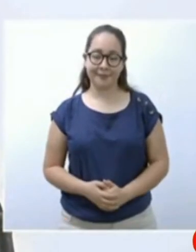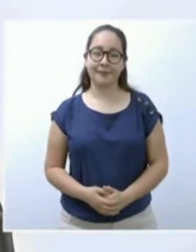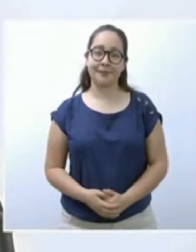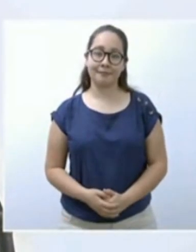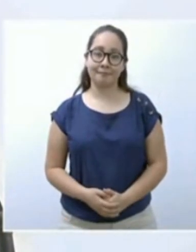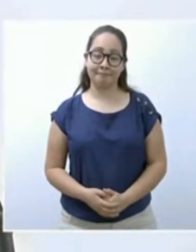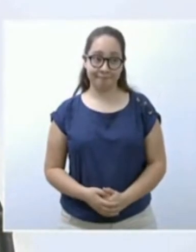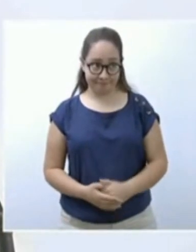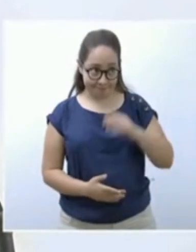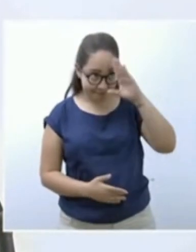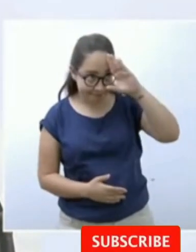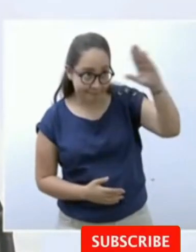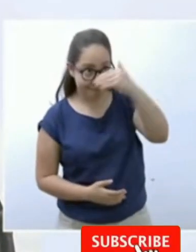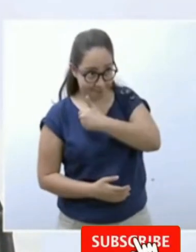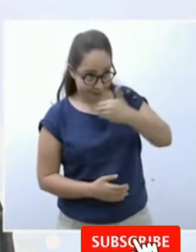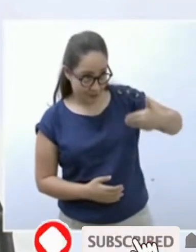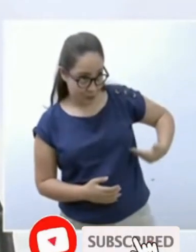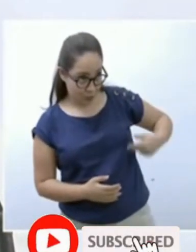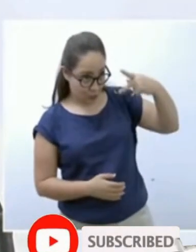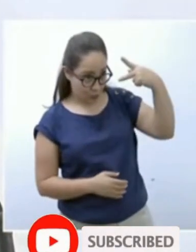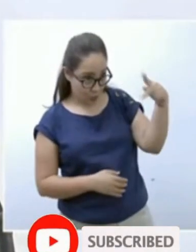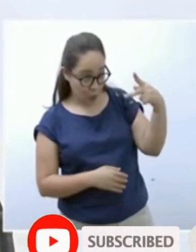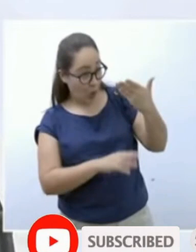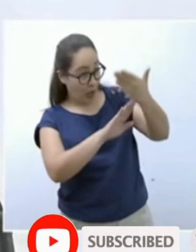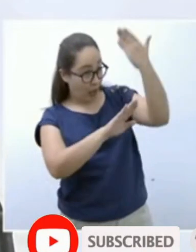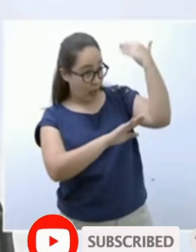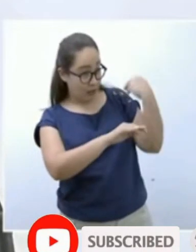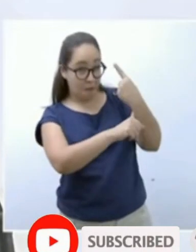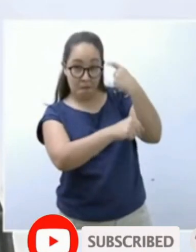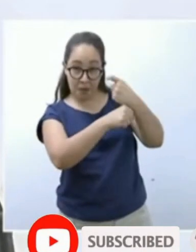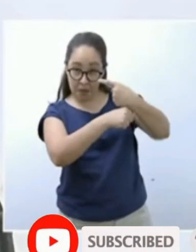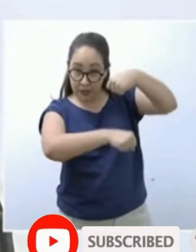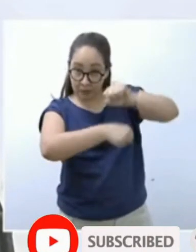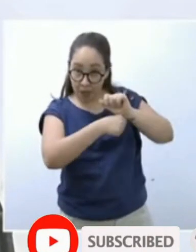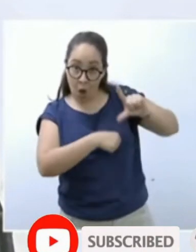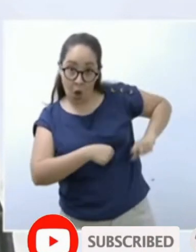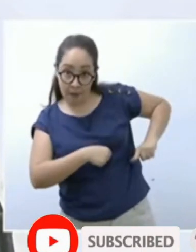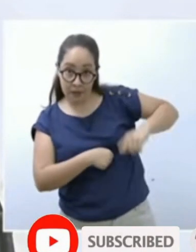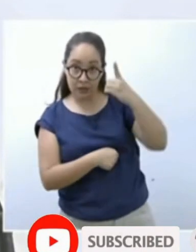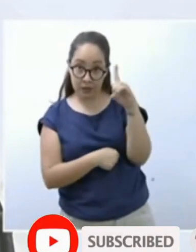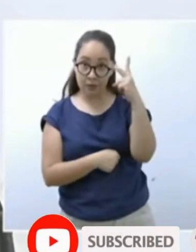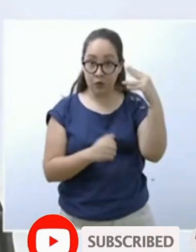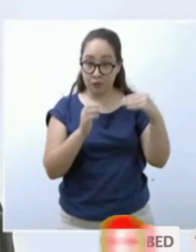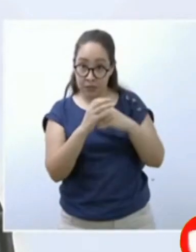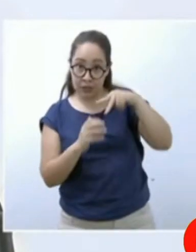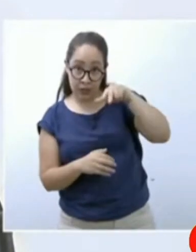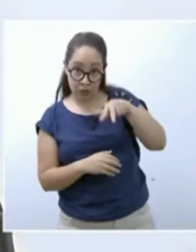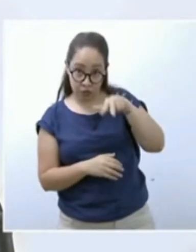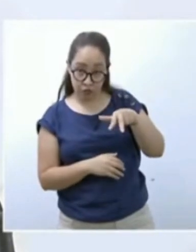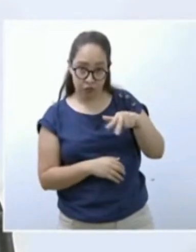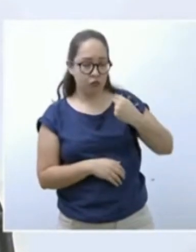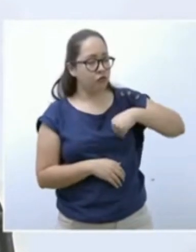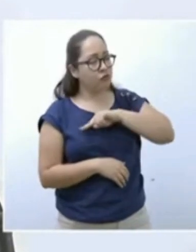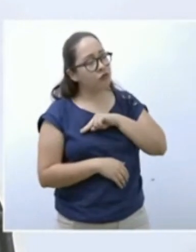Señor presidente, en su primera semana de gobierno, en diciembre de 2018, nosotros le